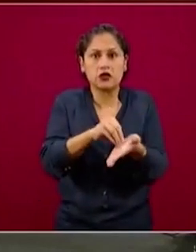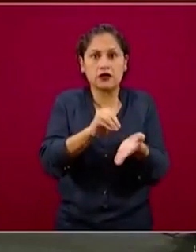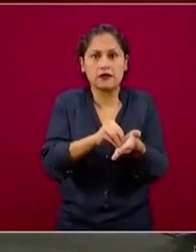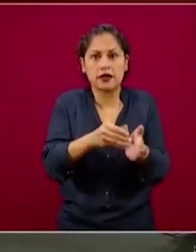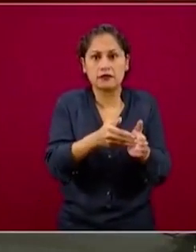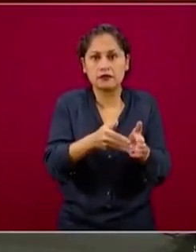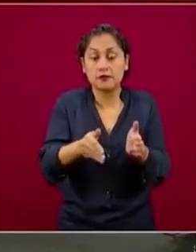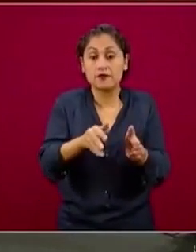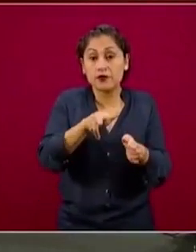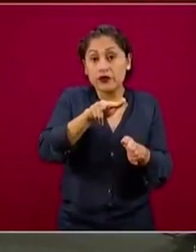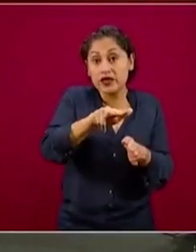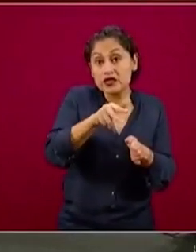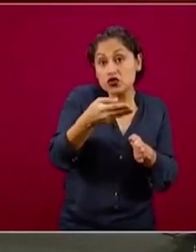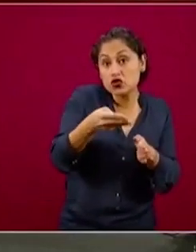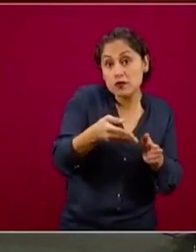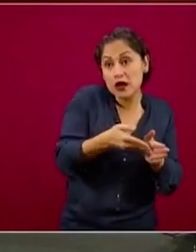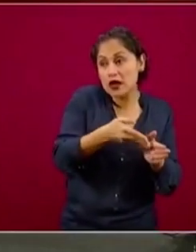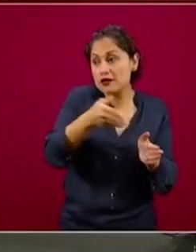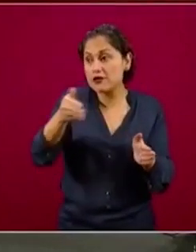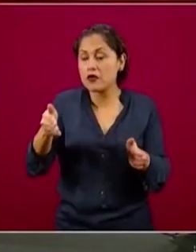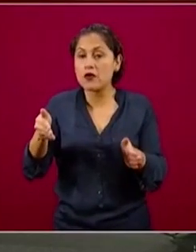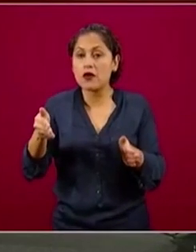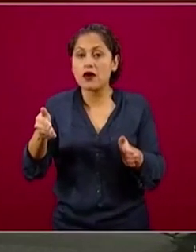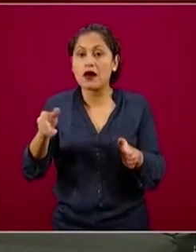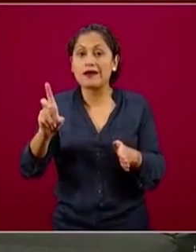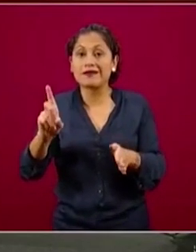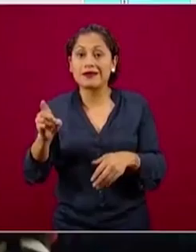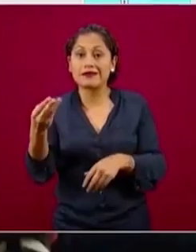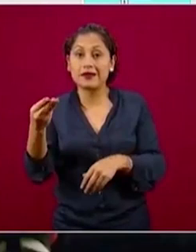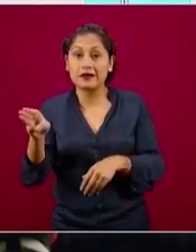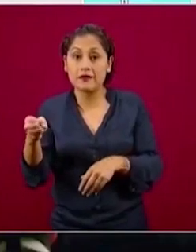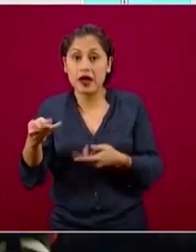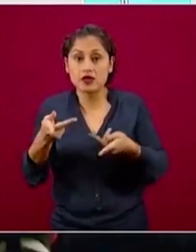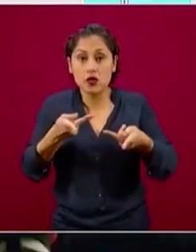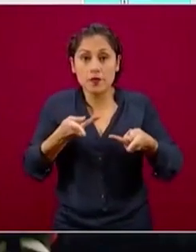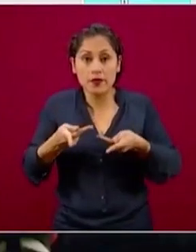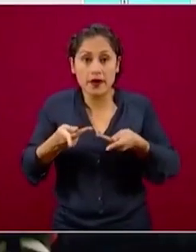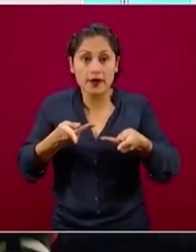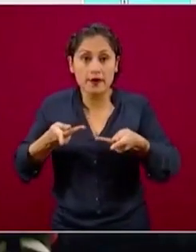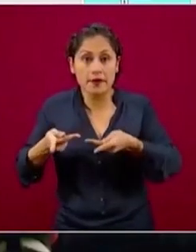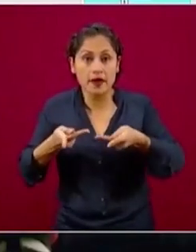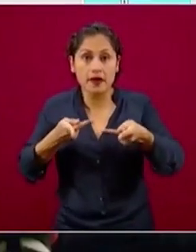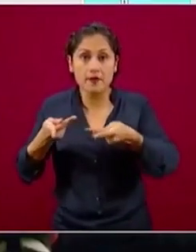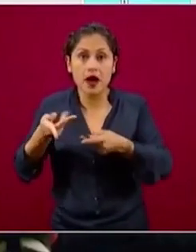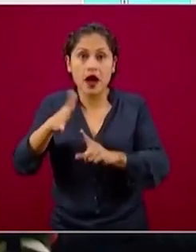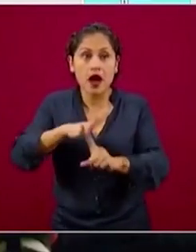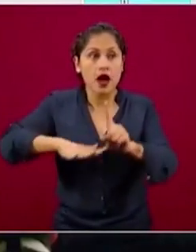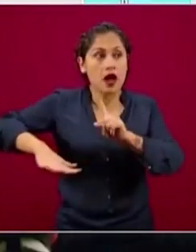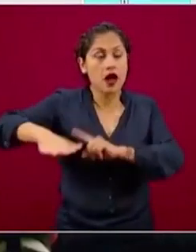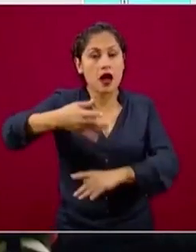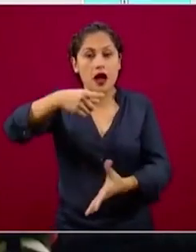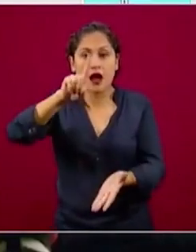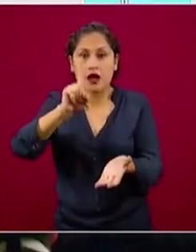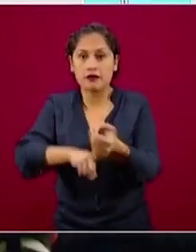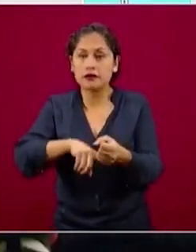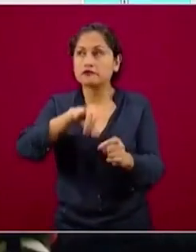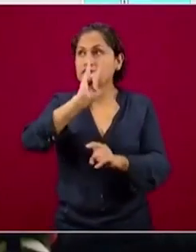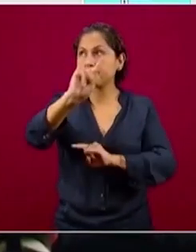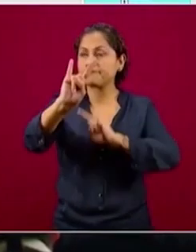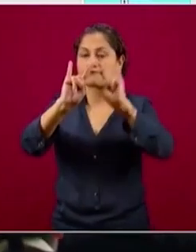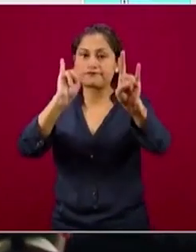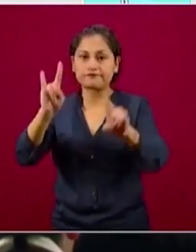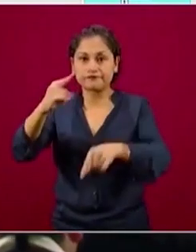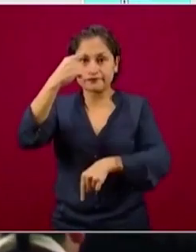mayo es donde tienen que adaptar los lineamientos de seguridad sanitaria en el trabajo